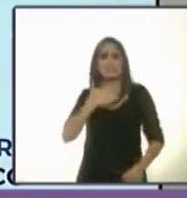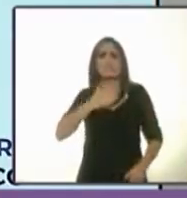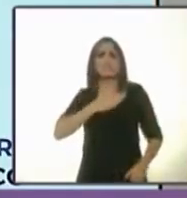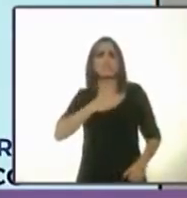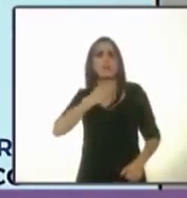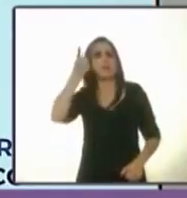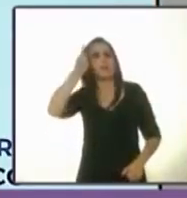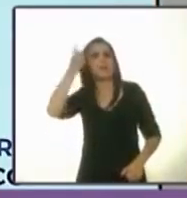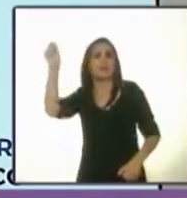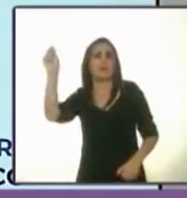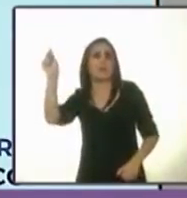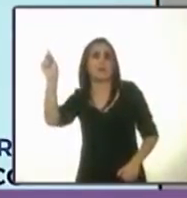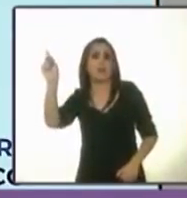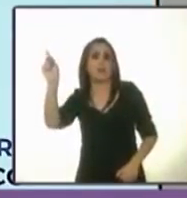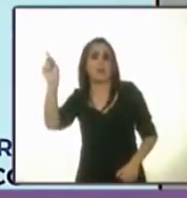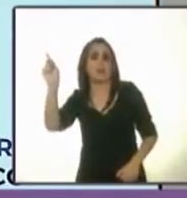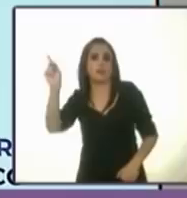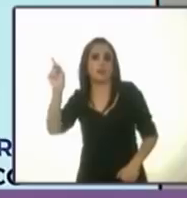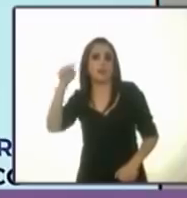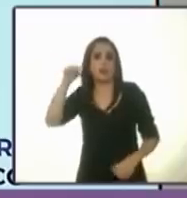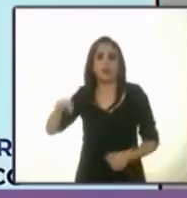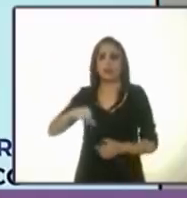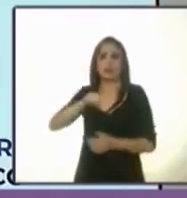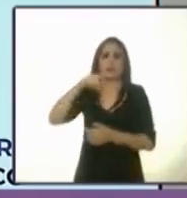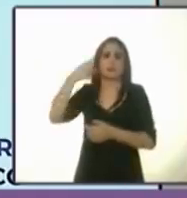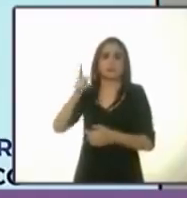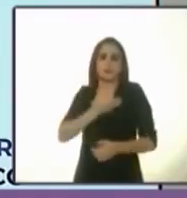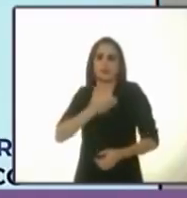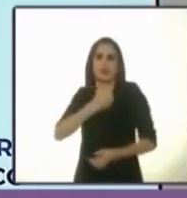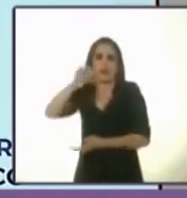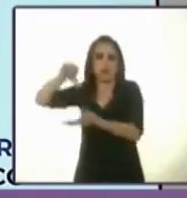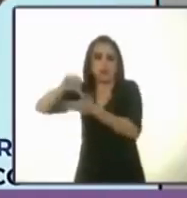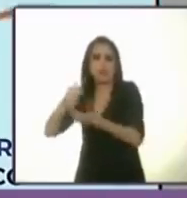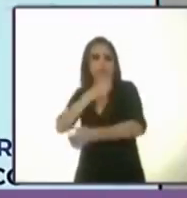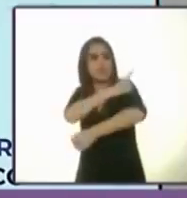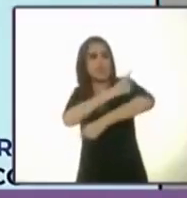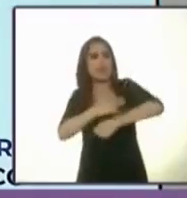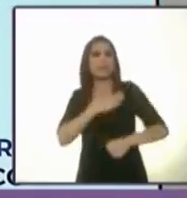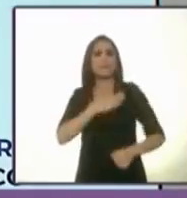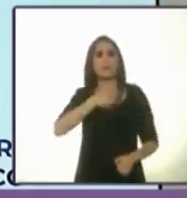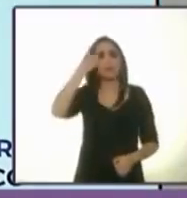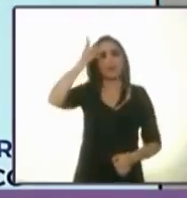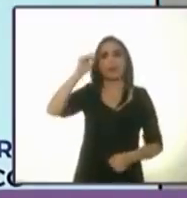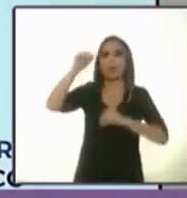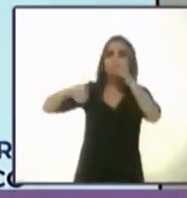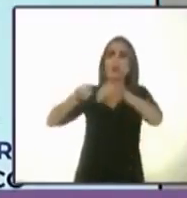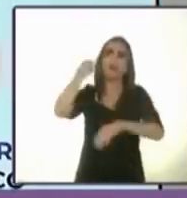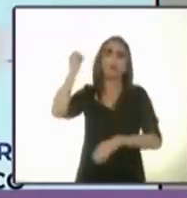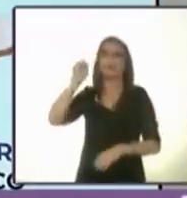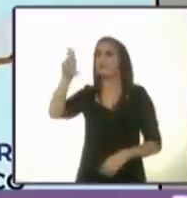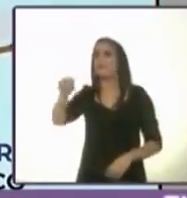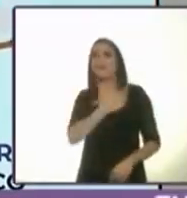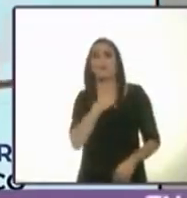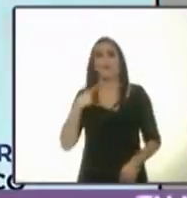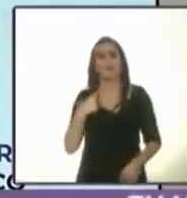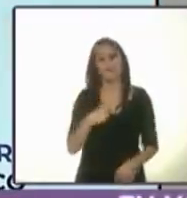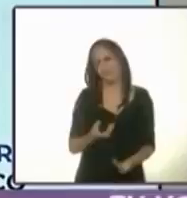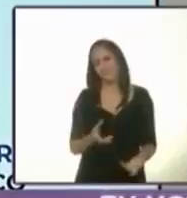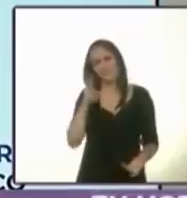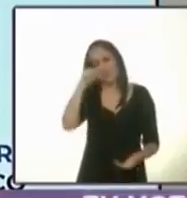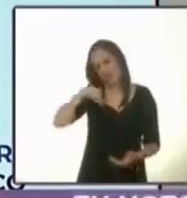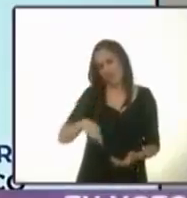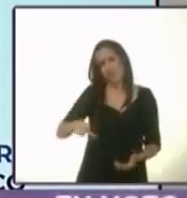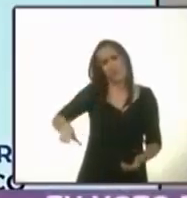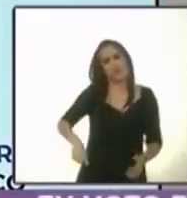del centro histórico de la delegación y no permiten que se realicen eventos. Eso se va a acabar en mi gobierno.